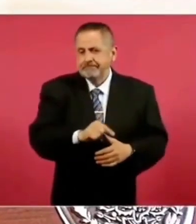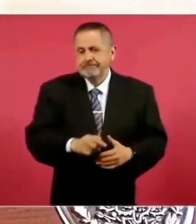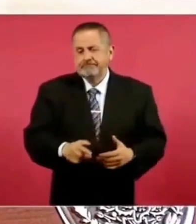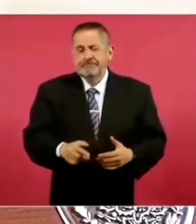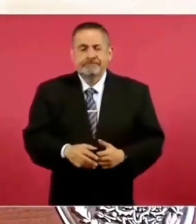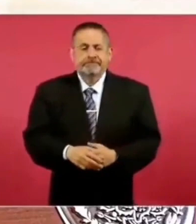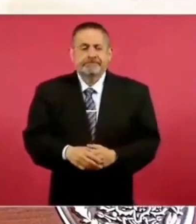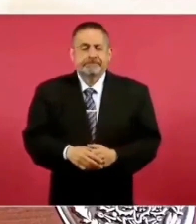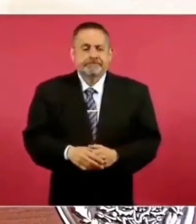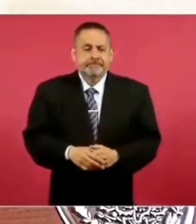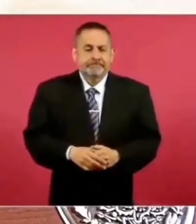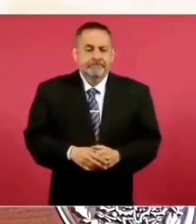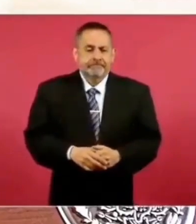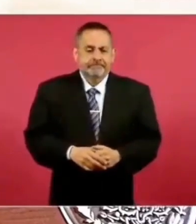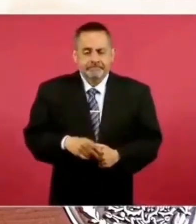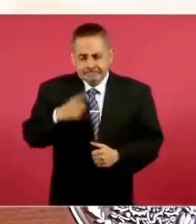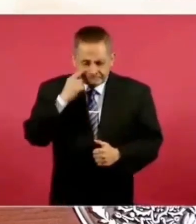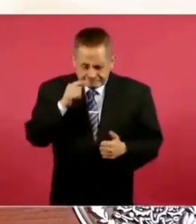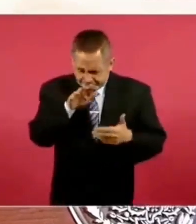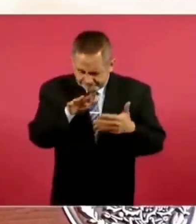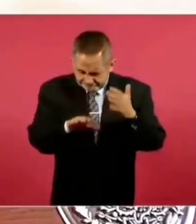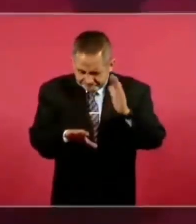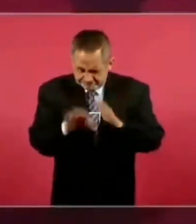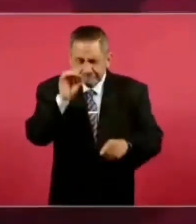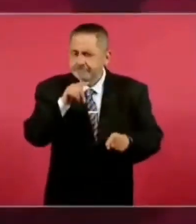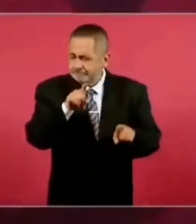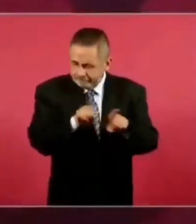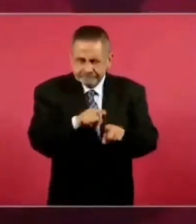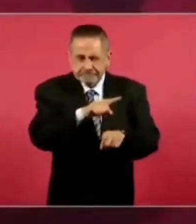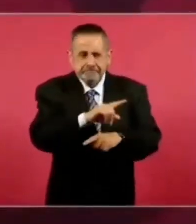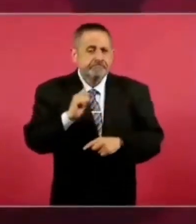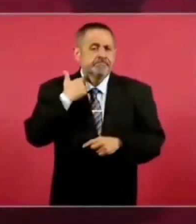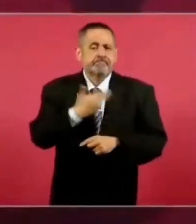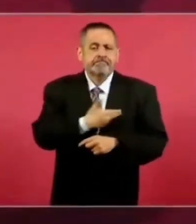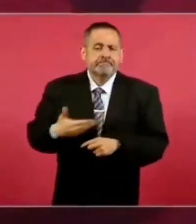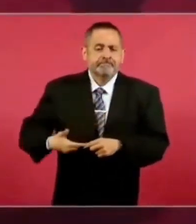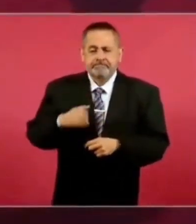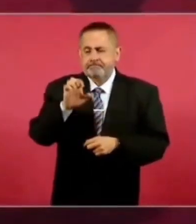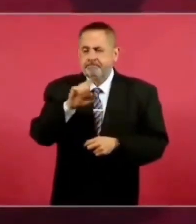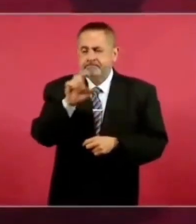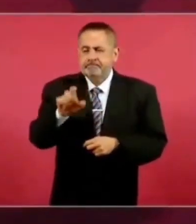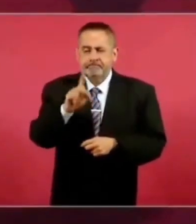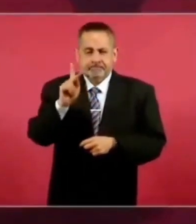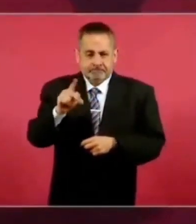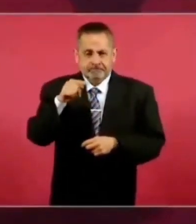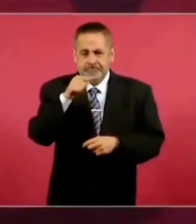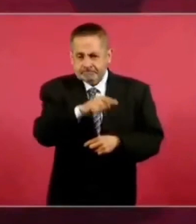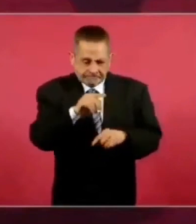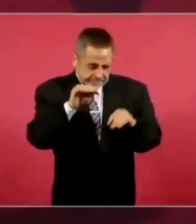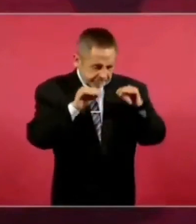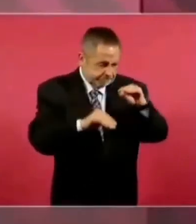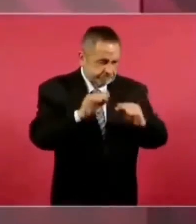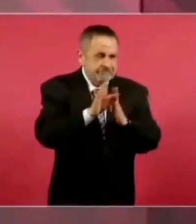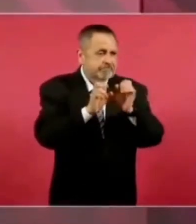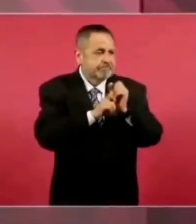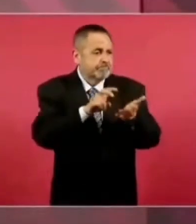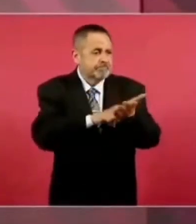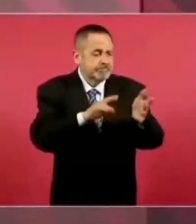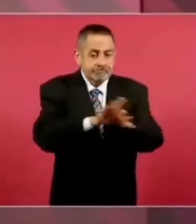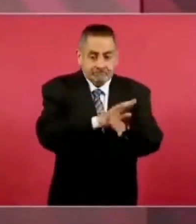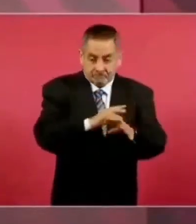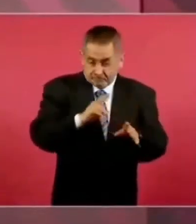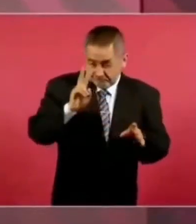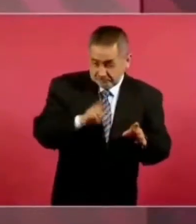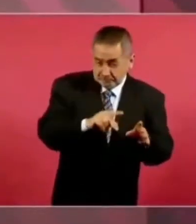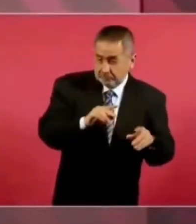Ahí van a encontrar esta reforma de Zedillo, que ni modo que la hicieron para